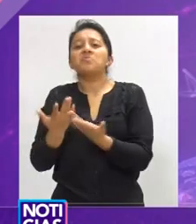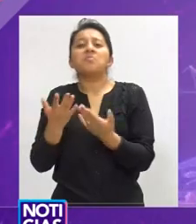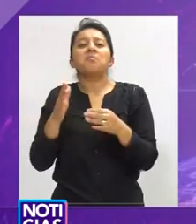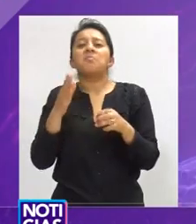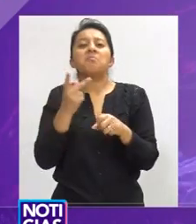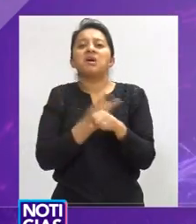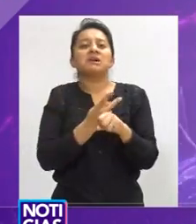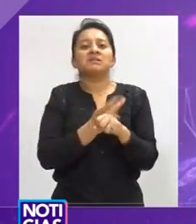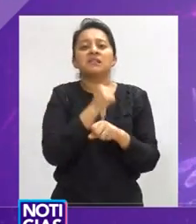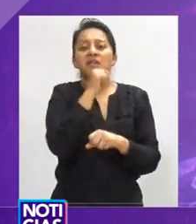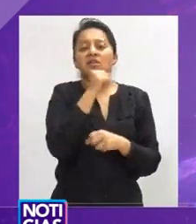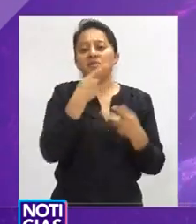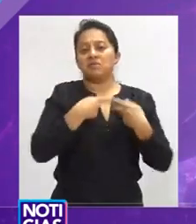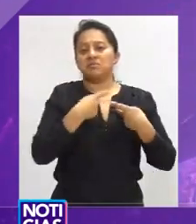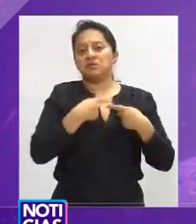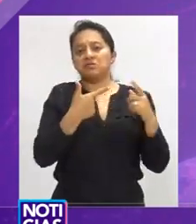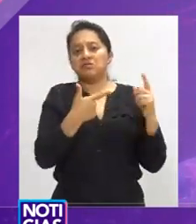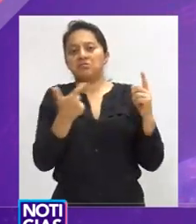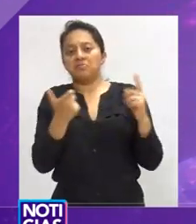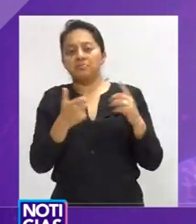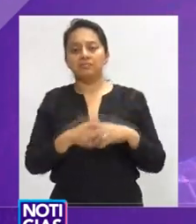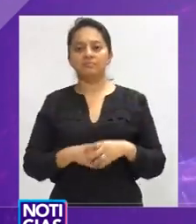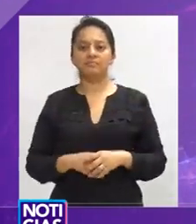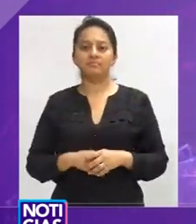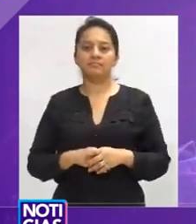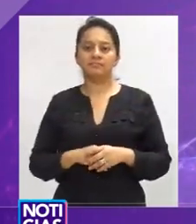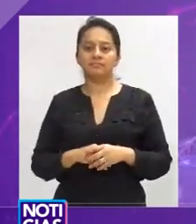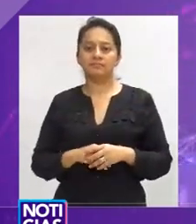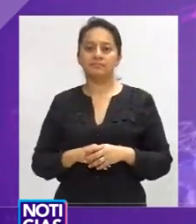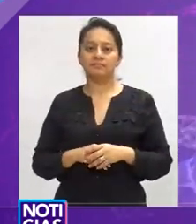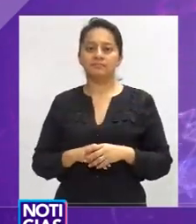informó para Noticias ERTQ, Heidi Wagner.